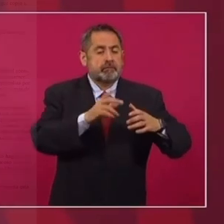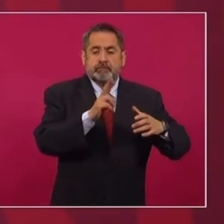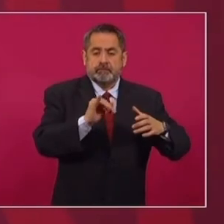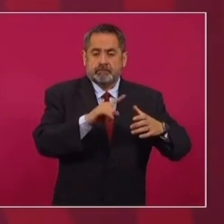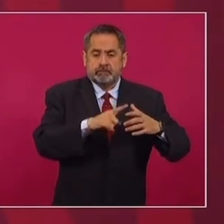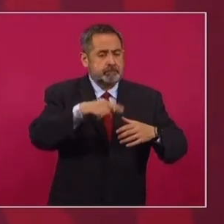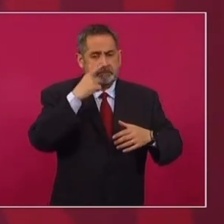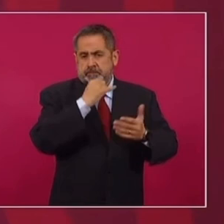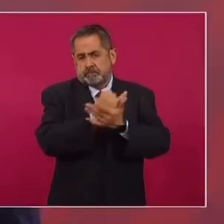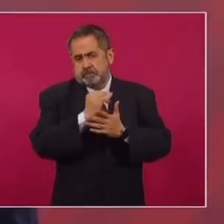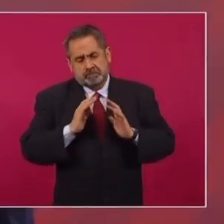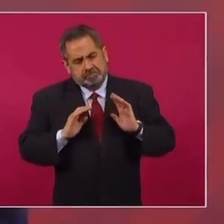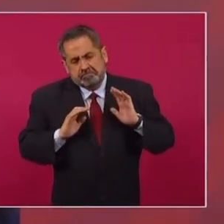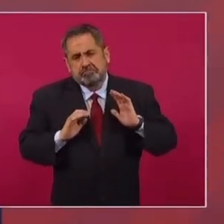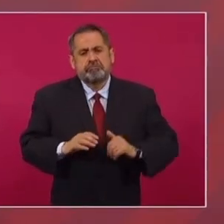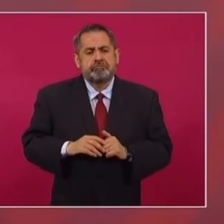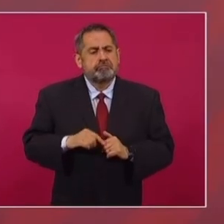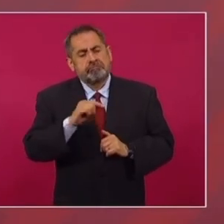decidan.